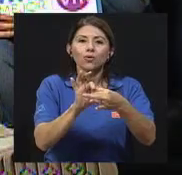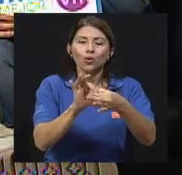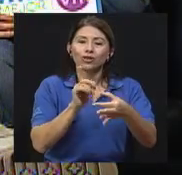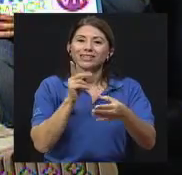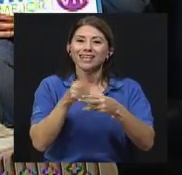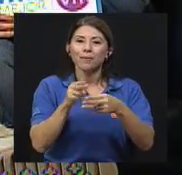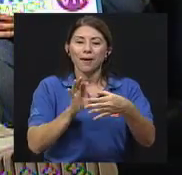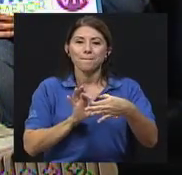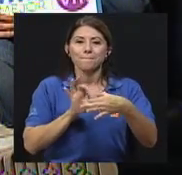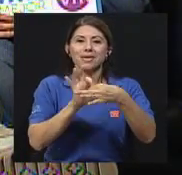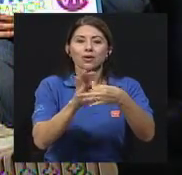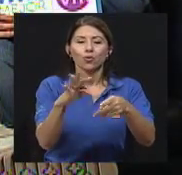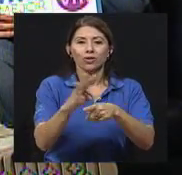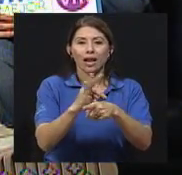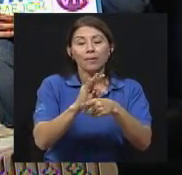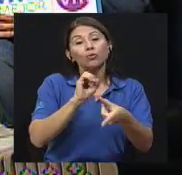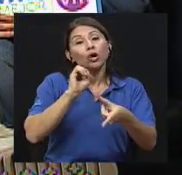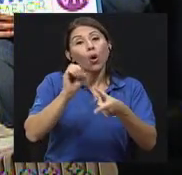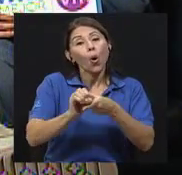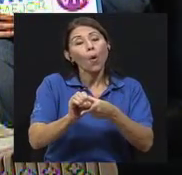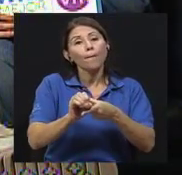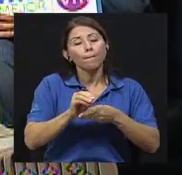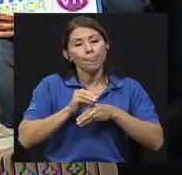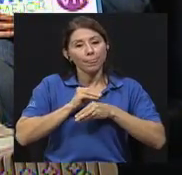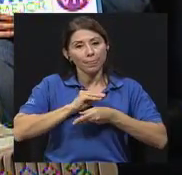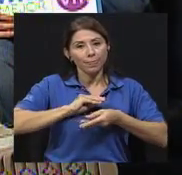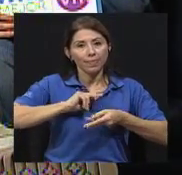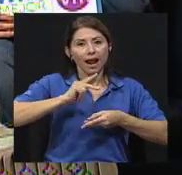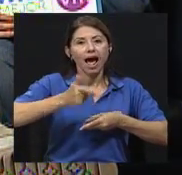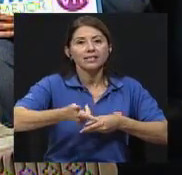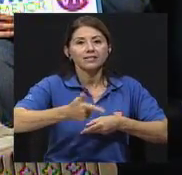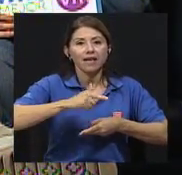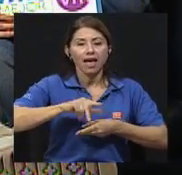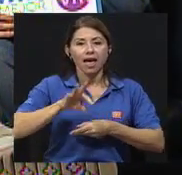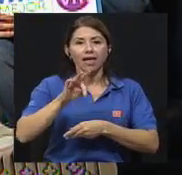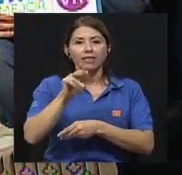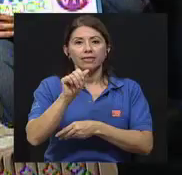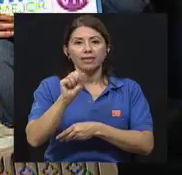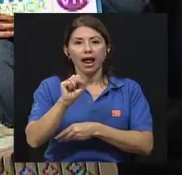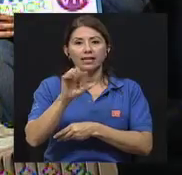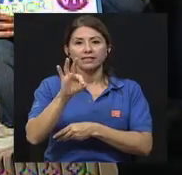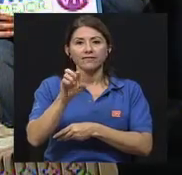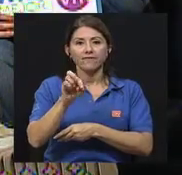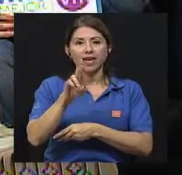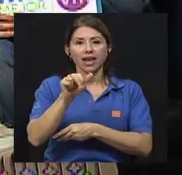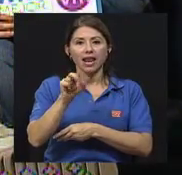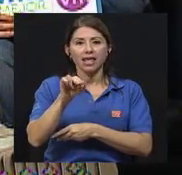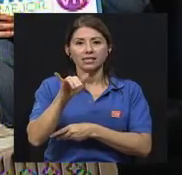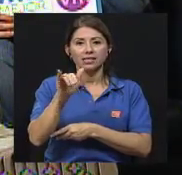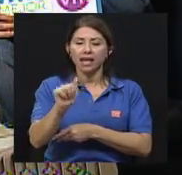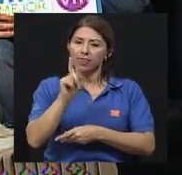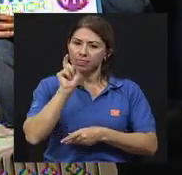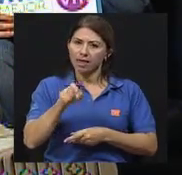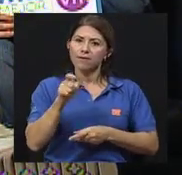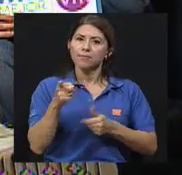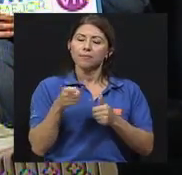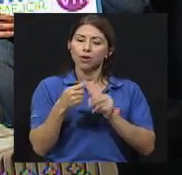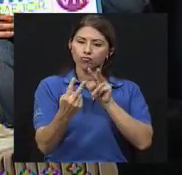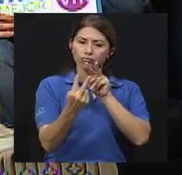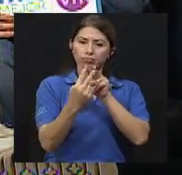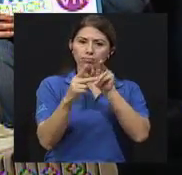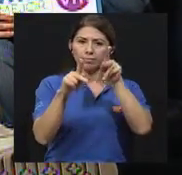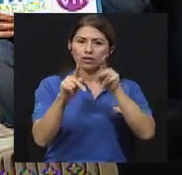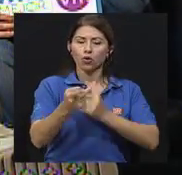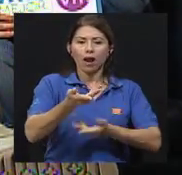que se llama el vínculo terapéutico o en otro aspecto la transferencia. O se tiene que dar para uno empezar a interactuar, para uno empezar a conocer a la